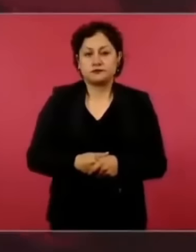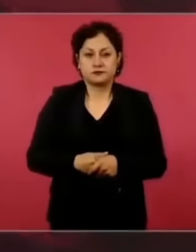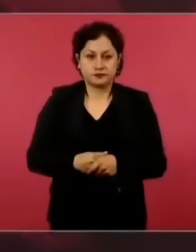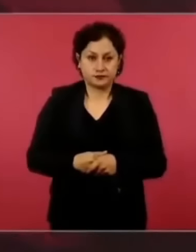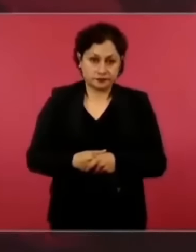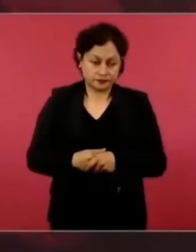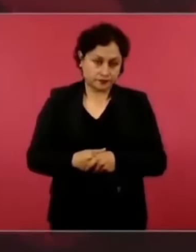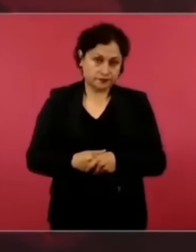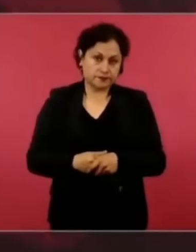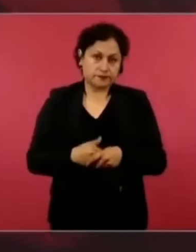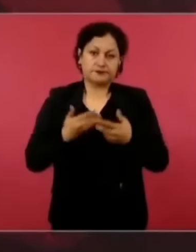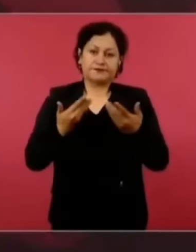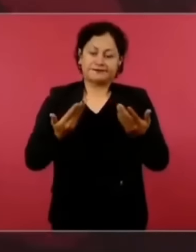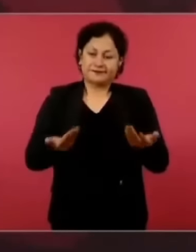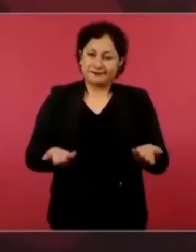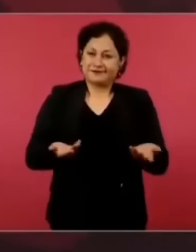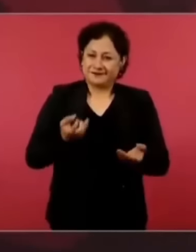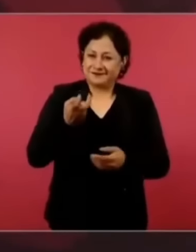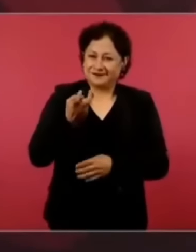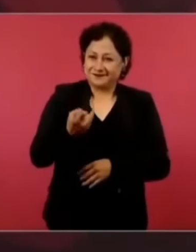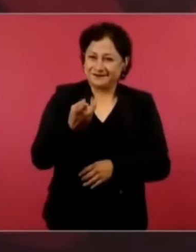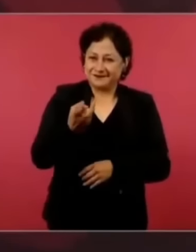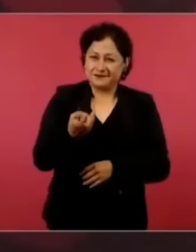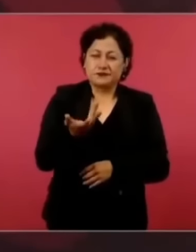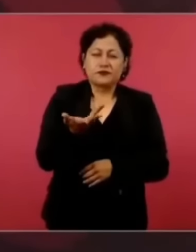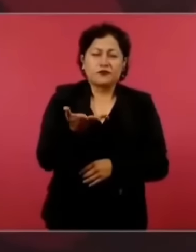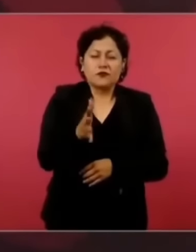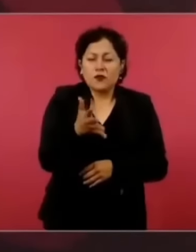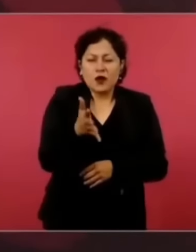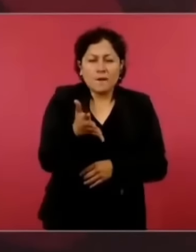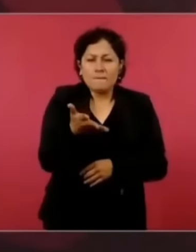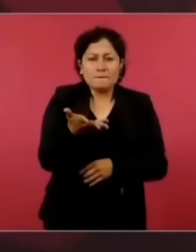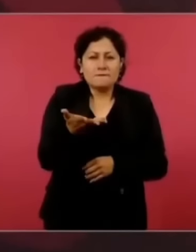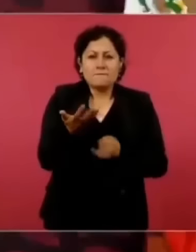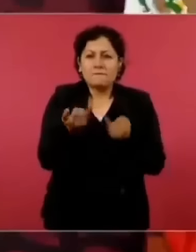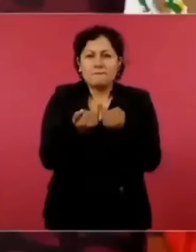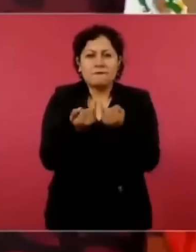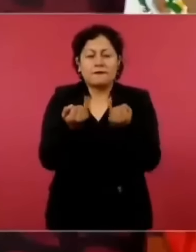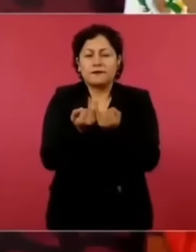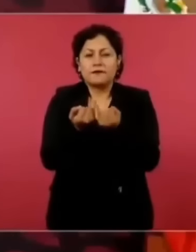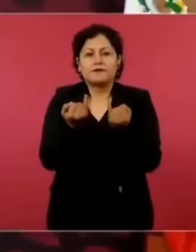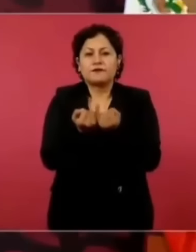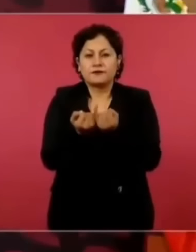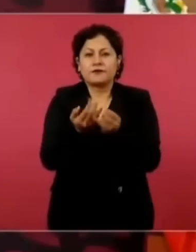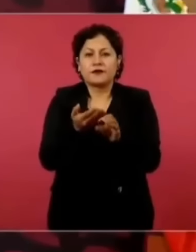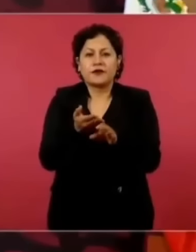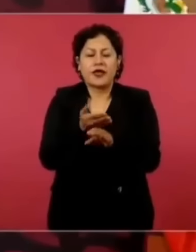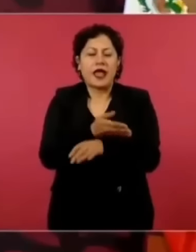Entonces, ¿es un poco lo que sucedió con la elección?